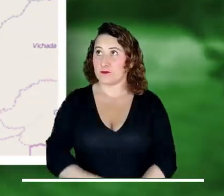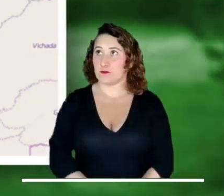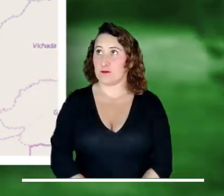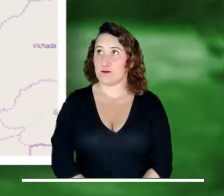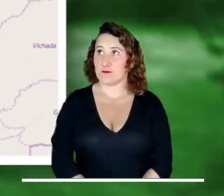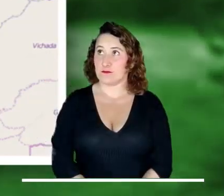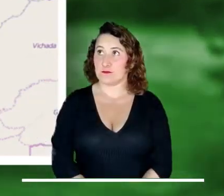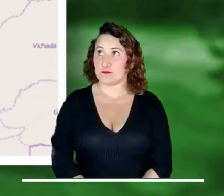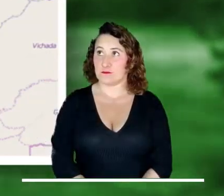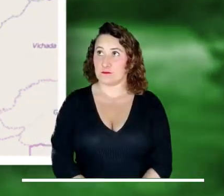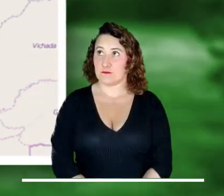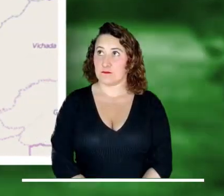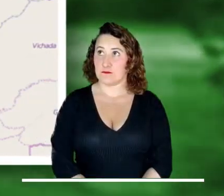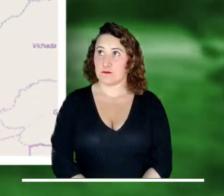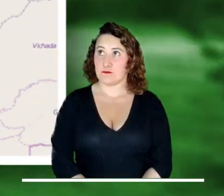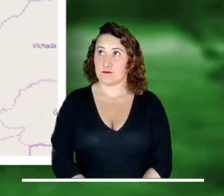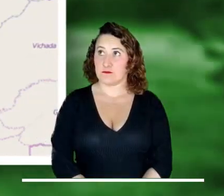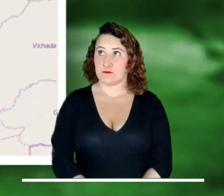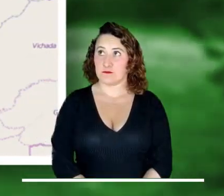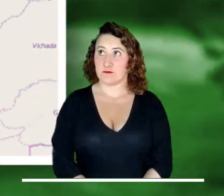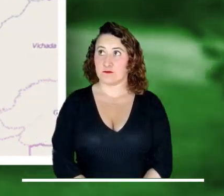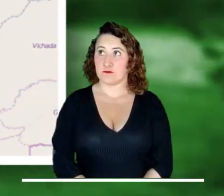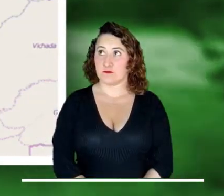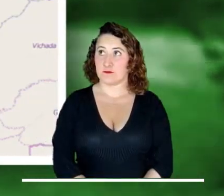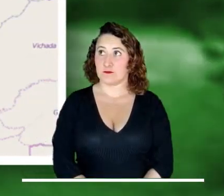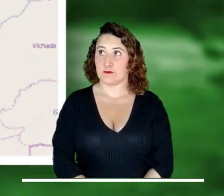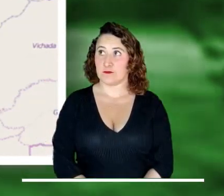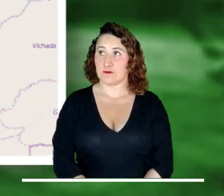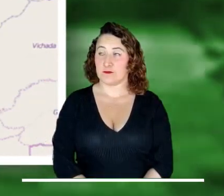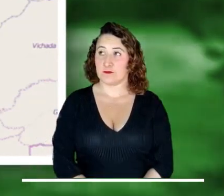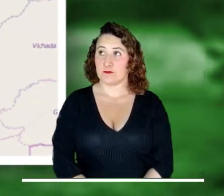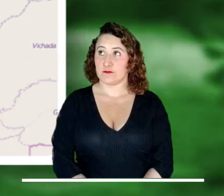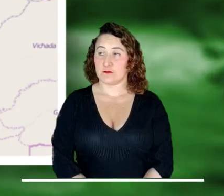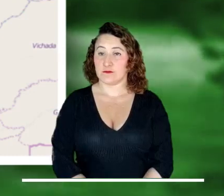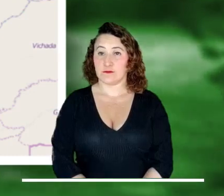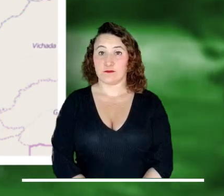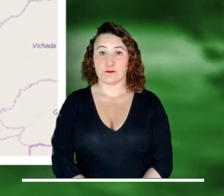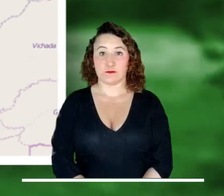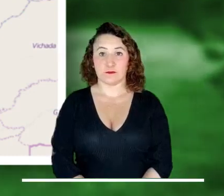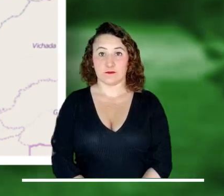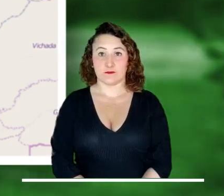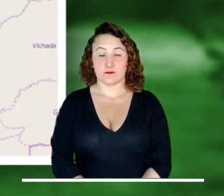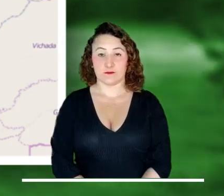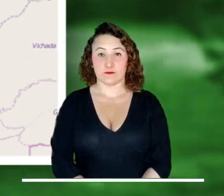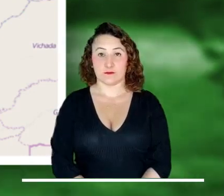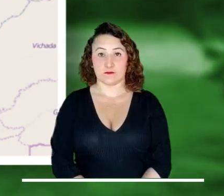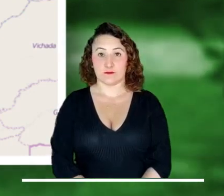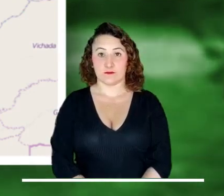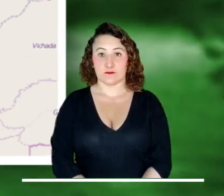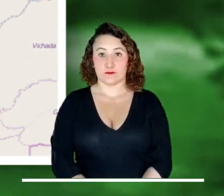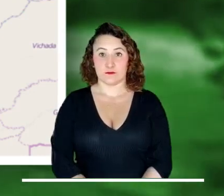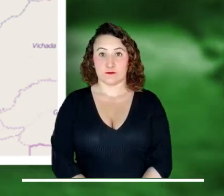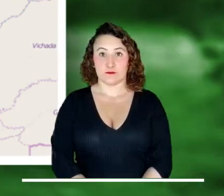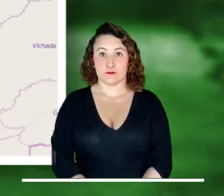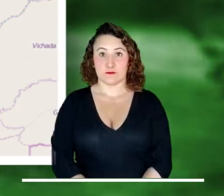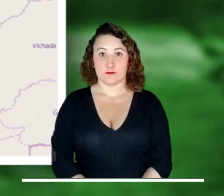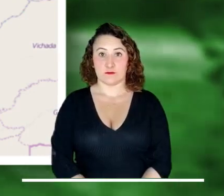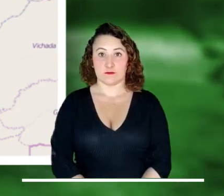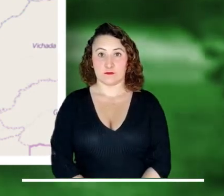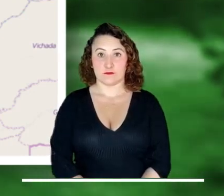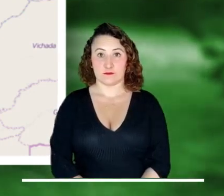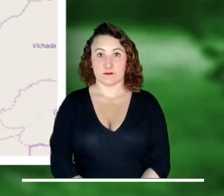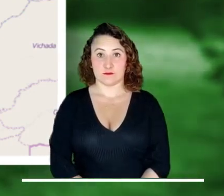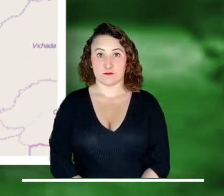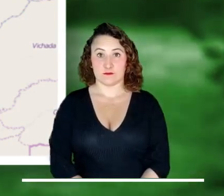formación de los arroyos y corrientes que desembocan en el Mar Caribe. Se recomienda atención en los municipios de Santa Catalina, Piojo,